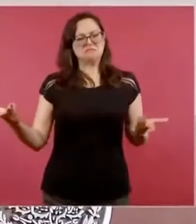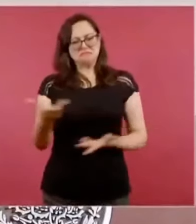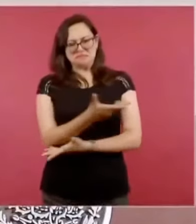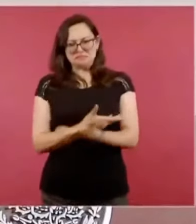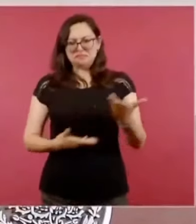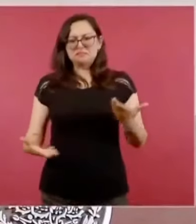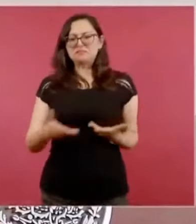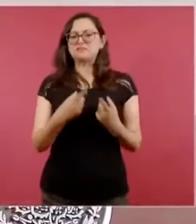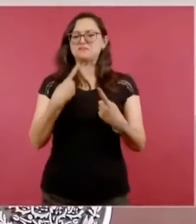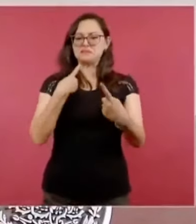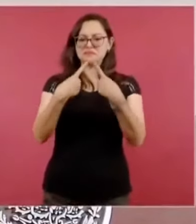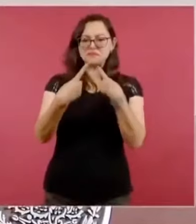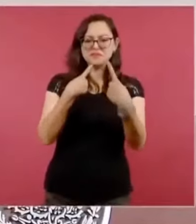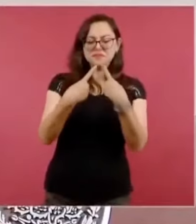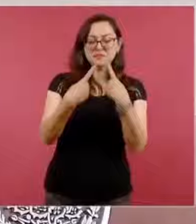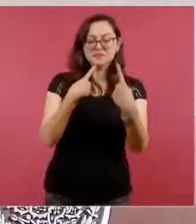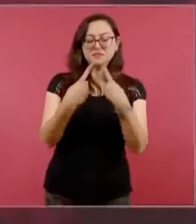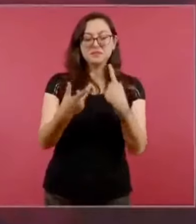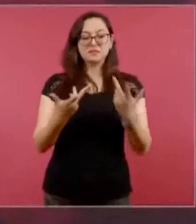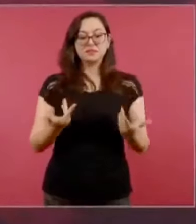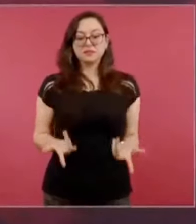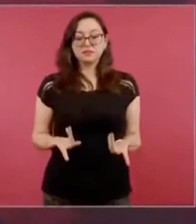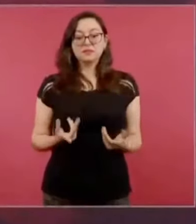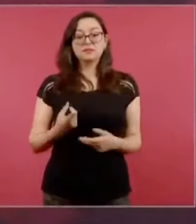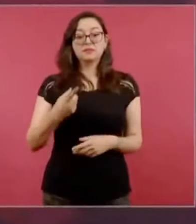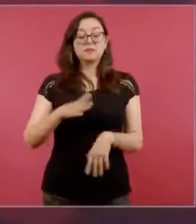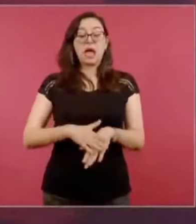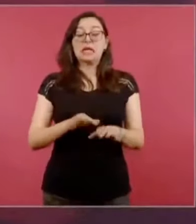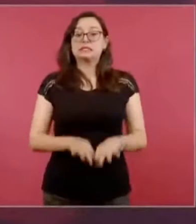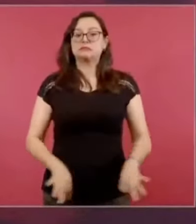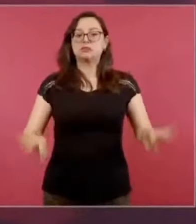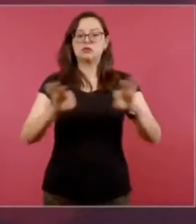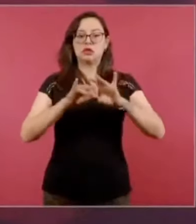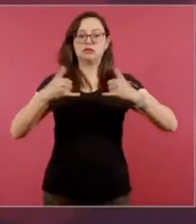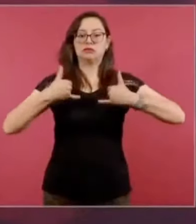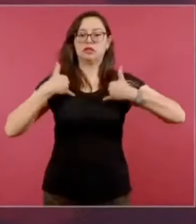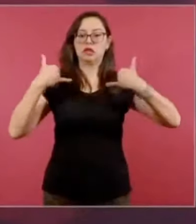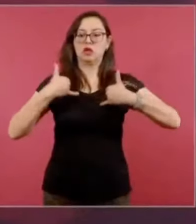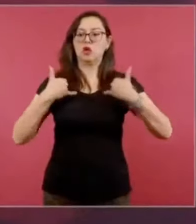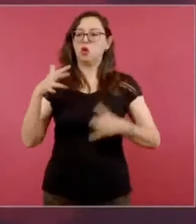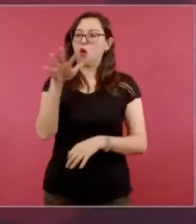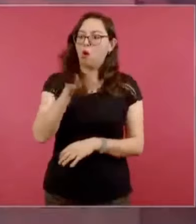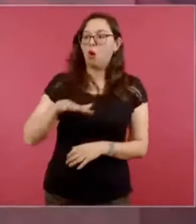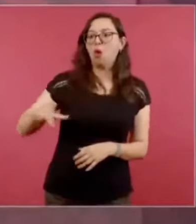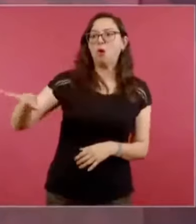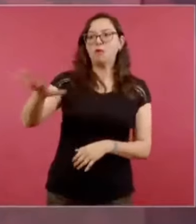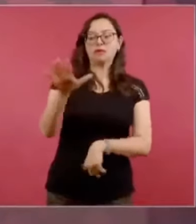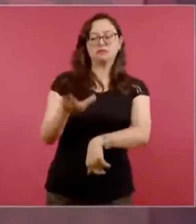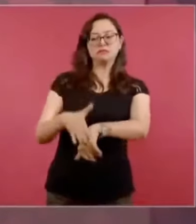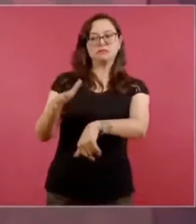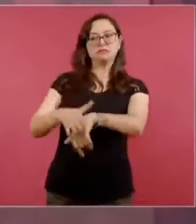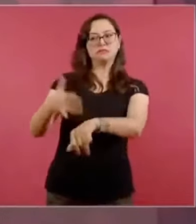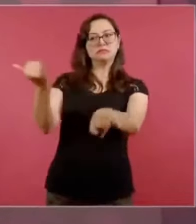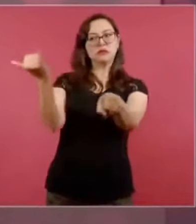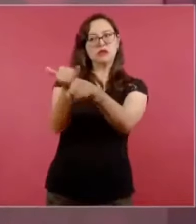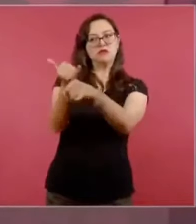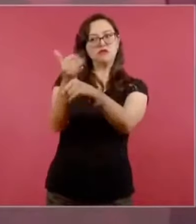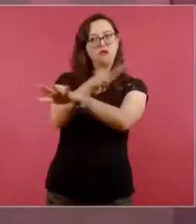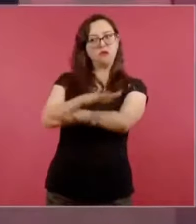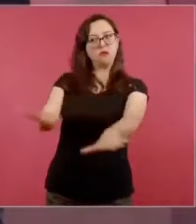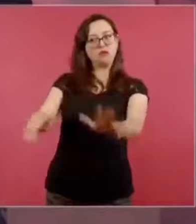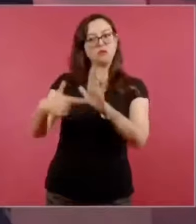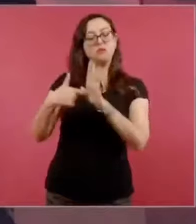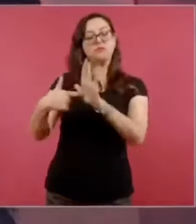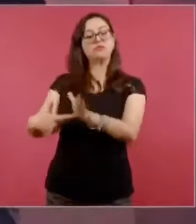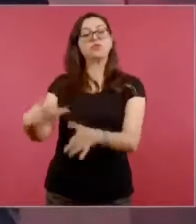sobre todo por el mensaje a los jóvenes, porque la política es un